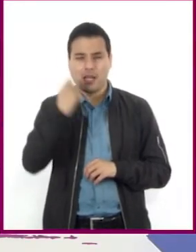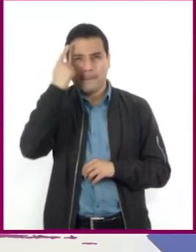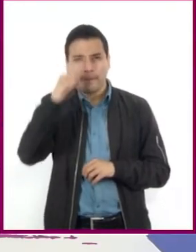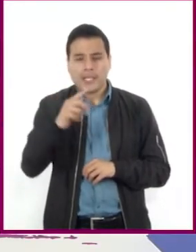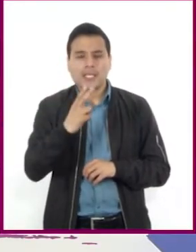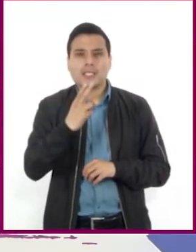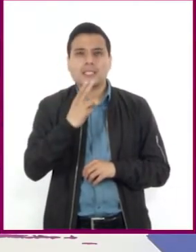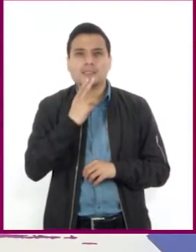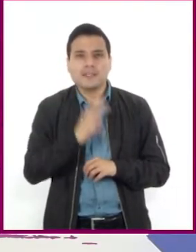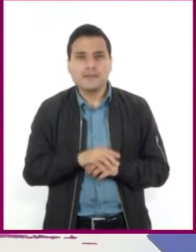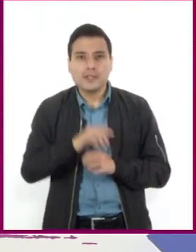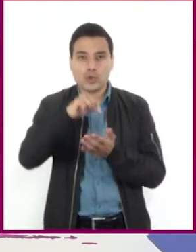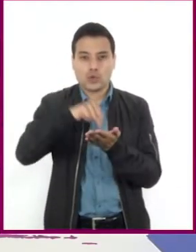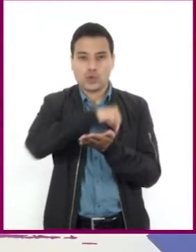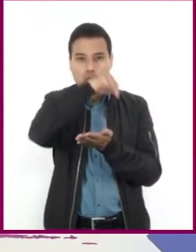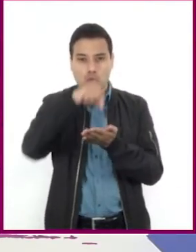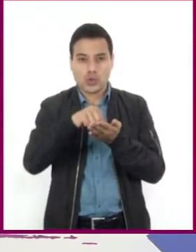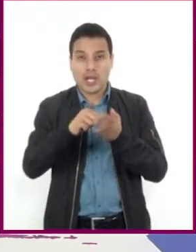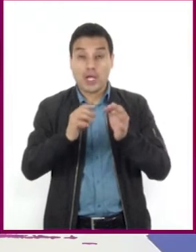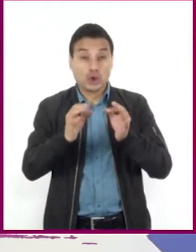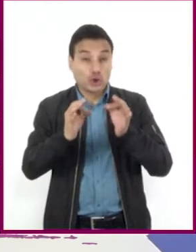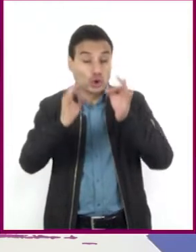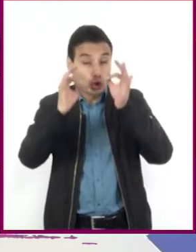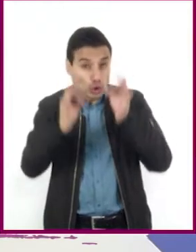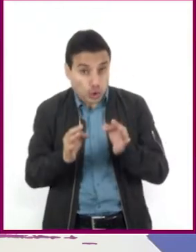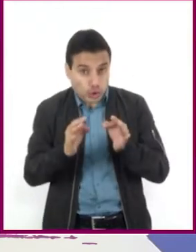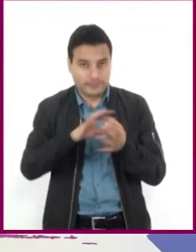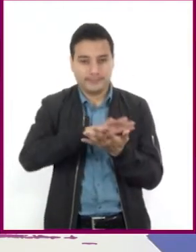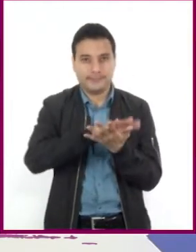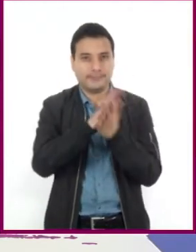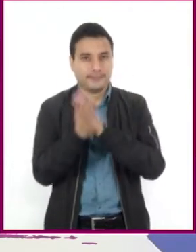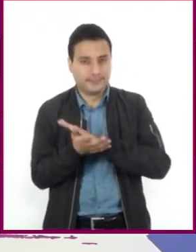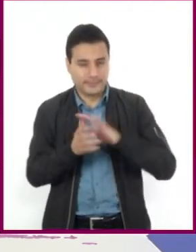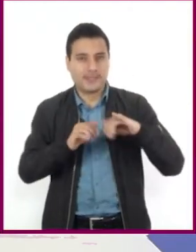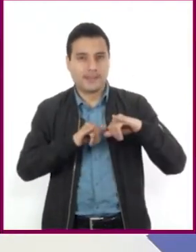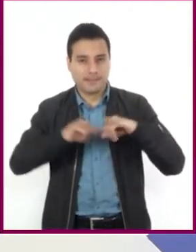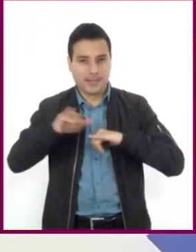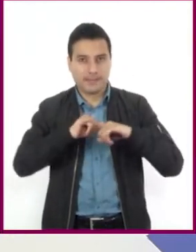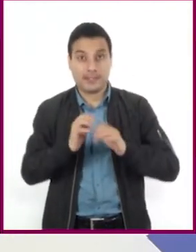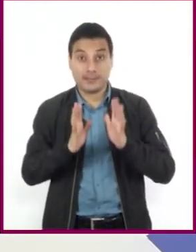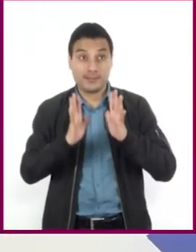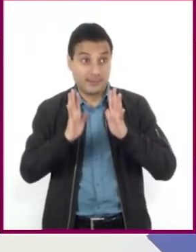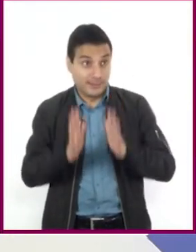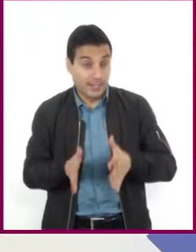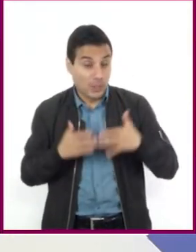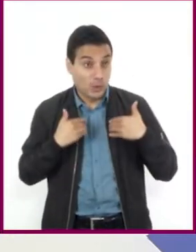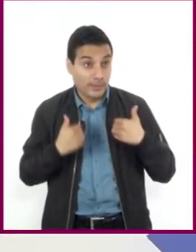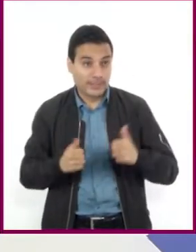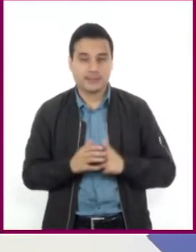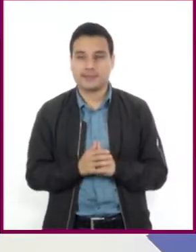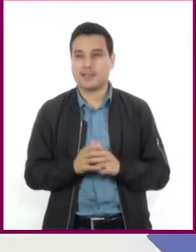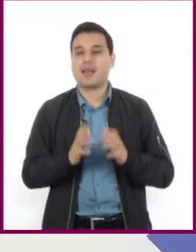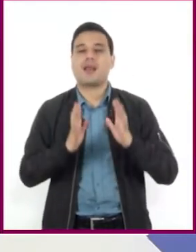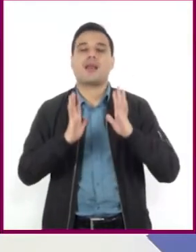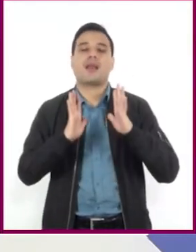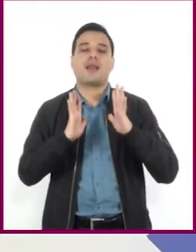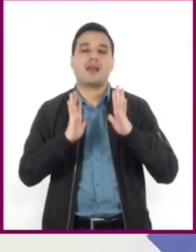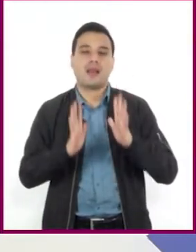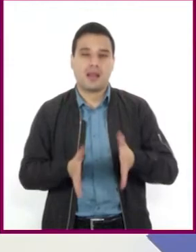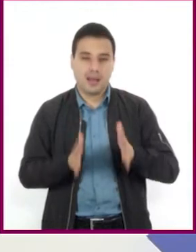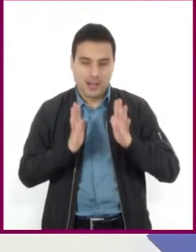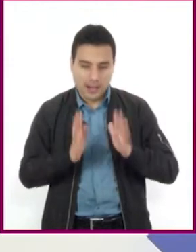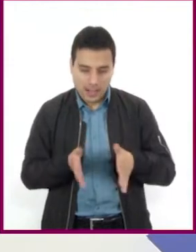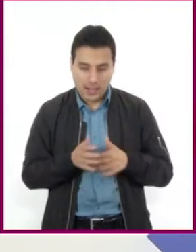superficies reales en un espacio pequeño. ¿Comprendiste, Enrique? Maestra, ahora entiendo la